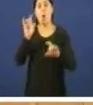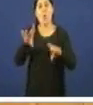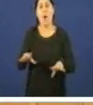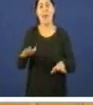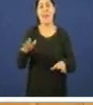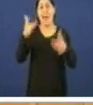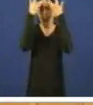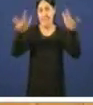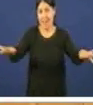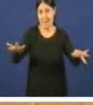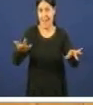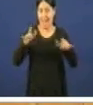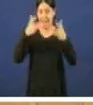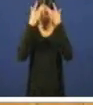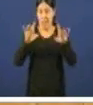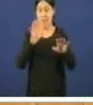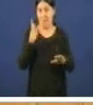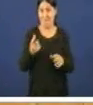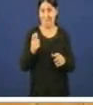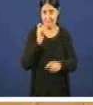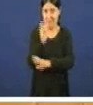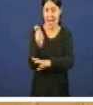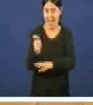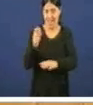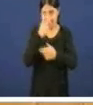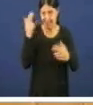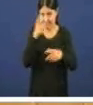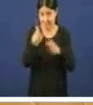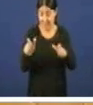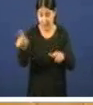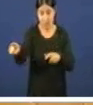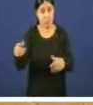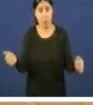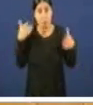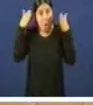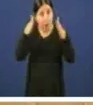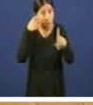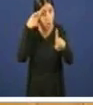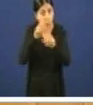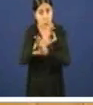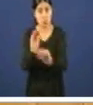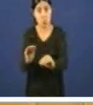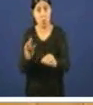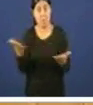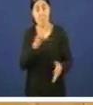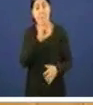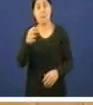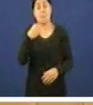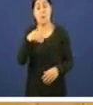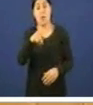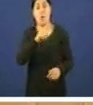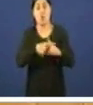pagada con cartos tamén públicos a que Núñez Feijó dedica o seu tempo mas, Núñez Feijó, presidente da xunta ten que gobernar